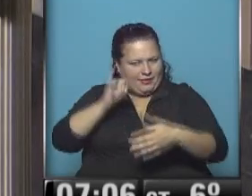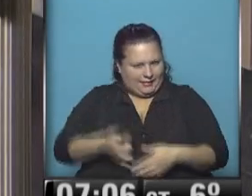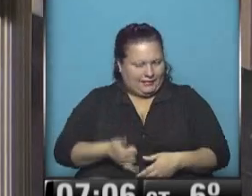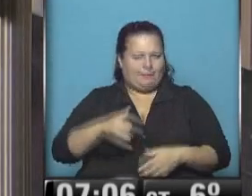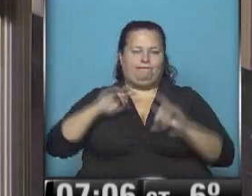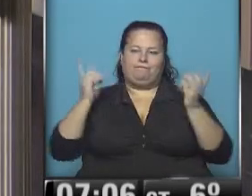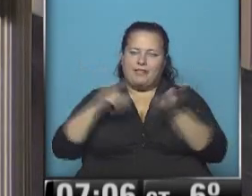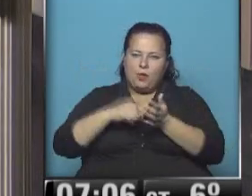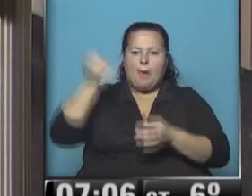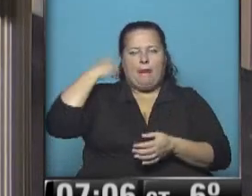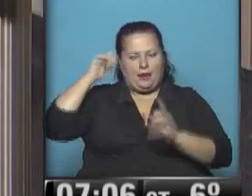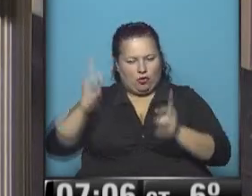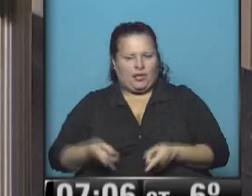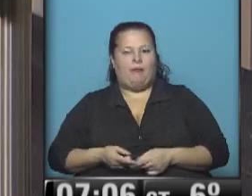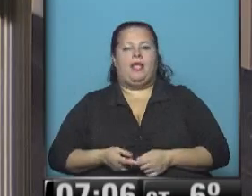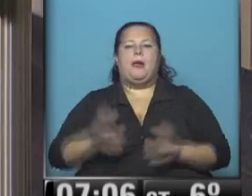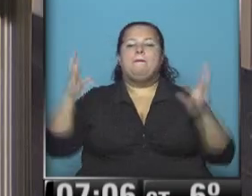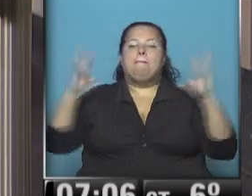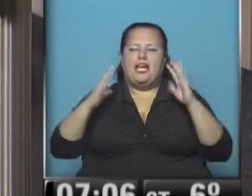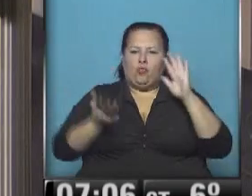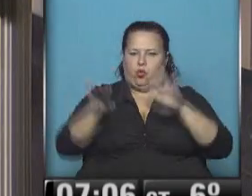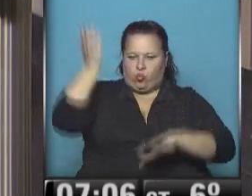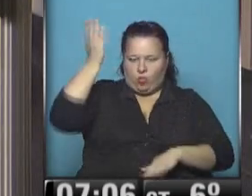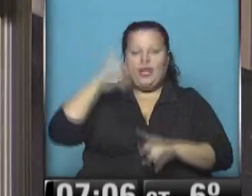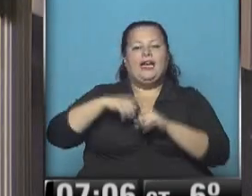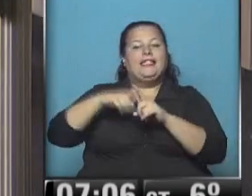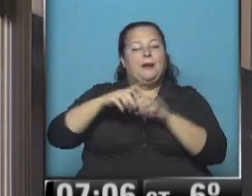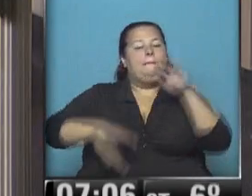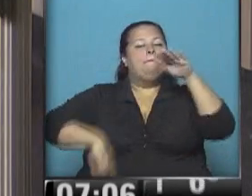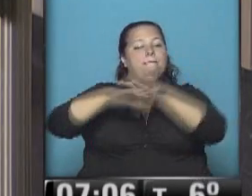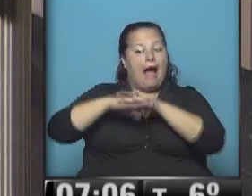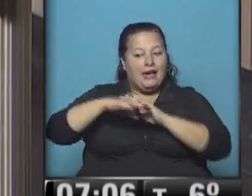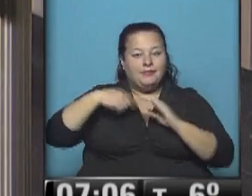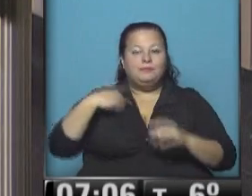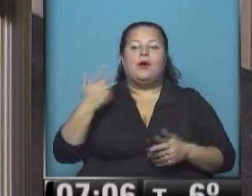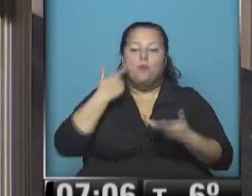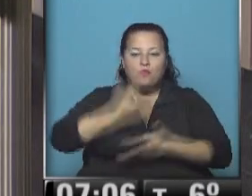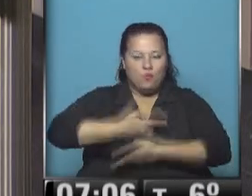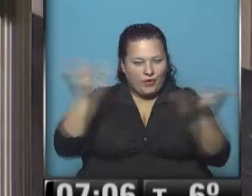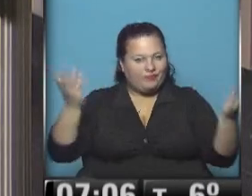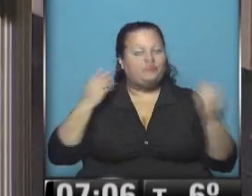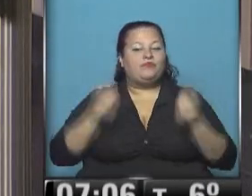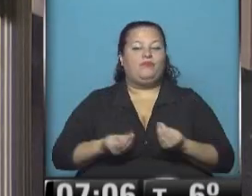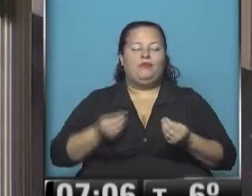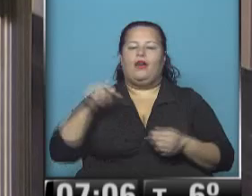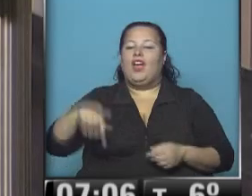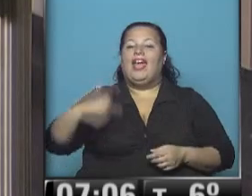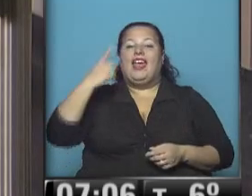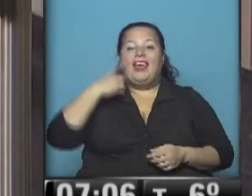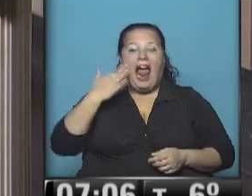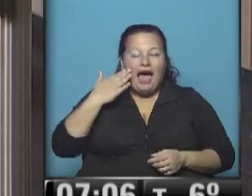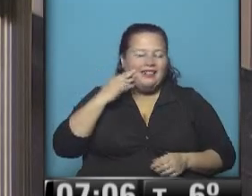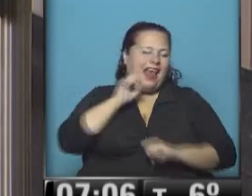en la ciudad y en Aeroparque. La presión alta y la temperatura máxima la quiero compartir con ustedes porque va a ser una tarde